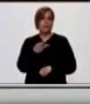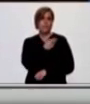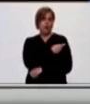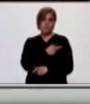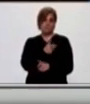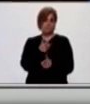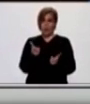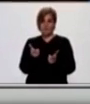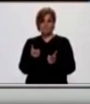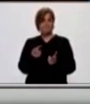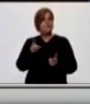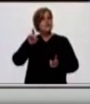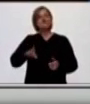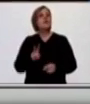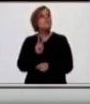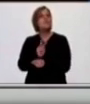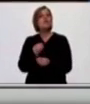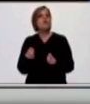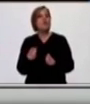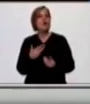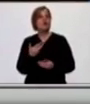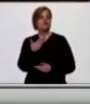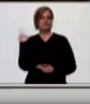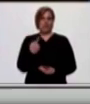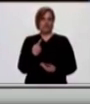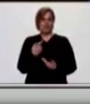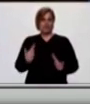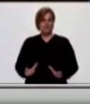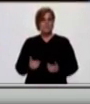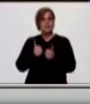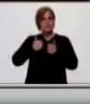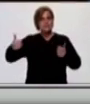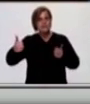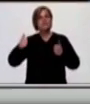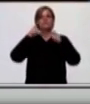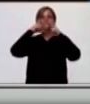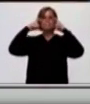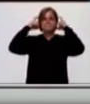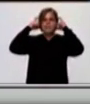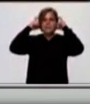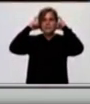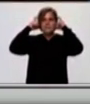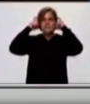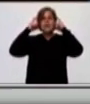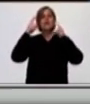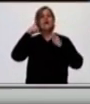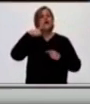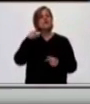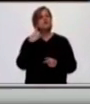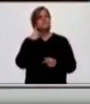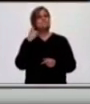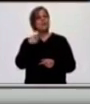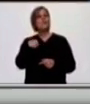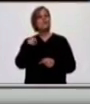por el momento, la única vacuna somos nosotros. La distancia, el uso del barbijo. Ustedes verán que en estos